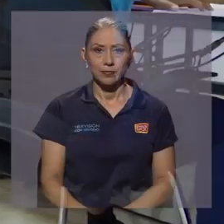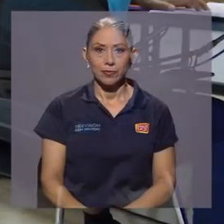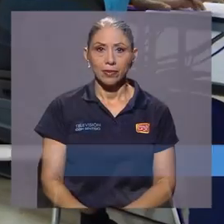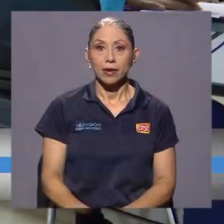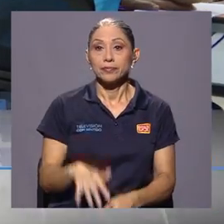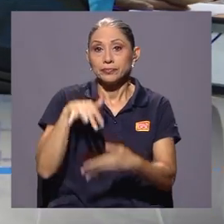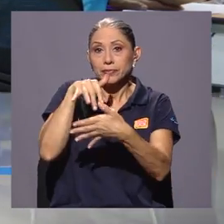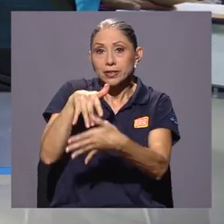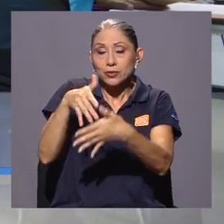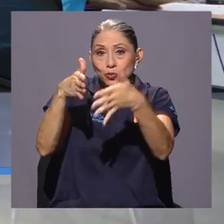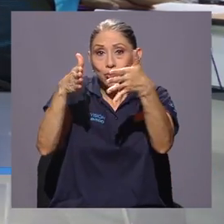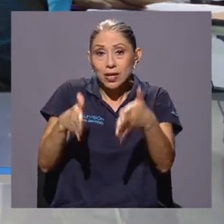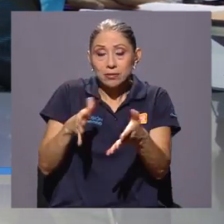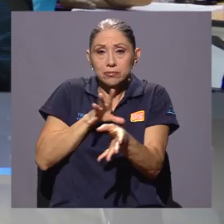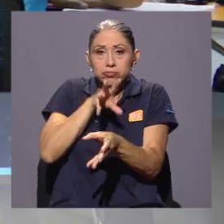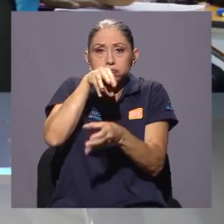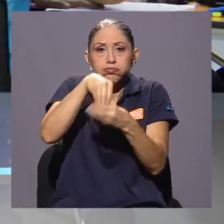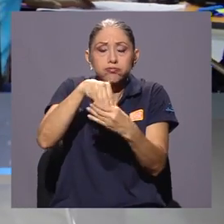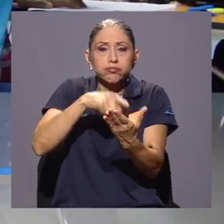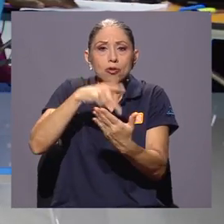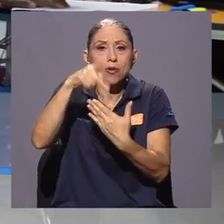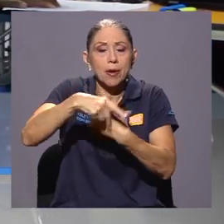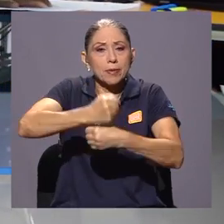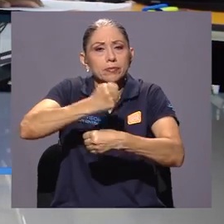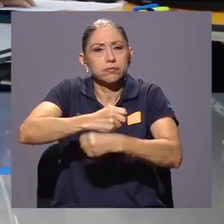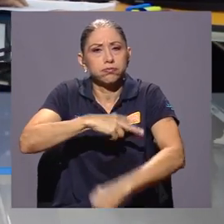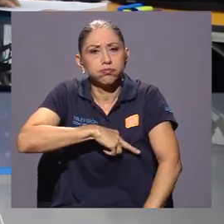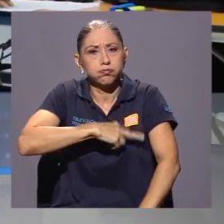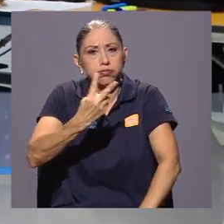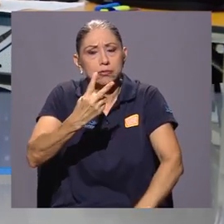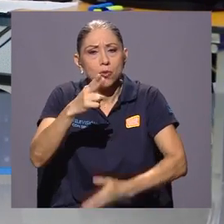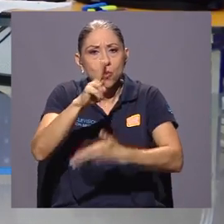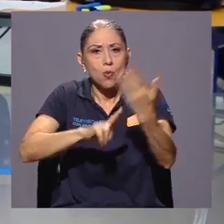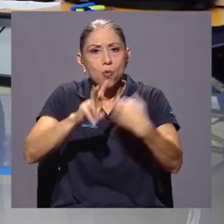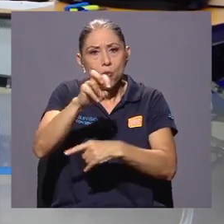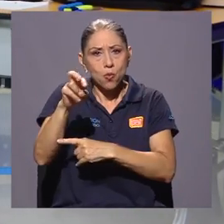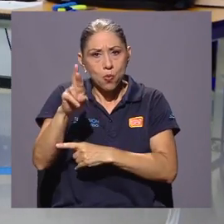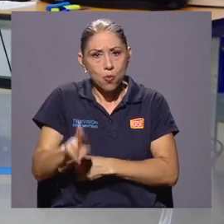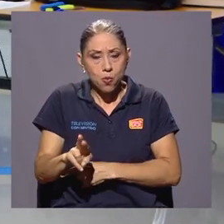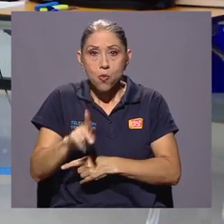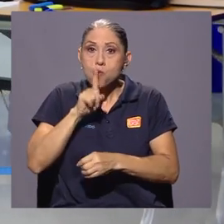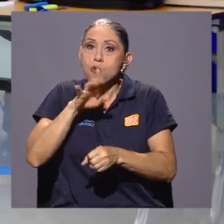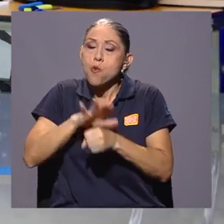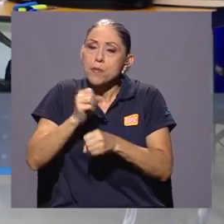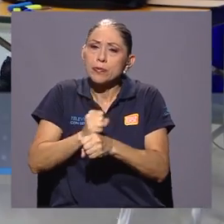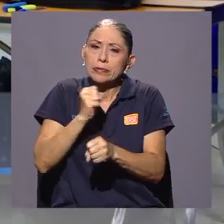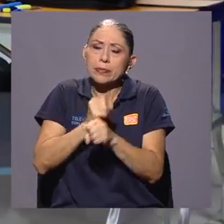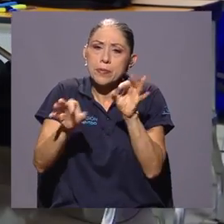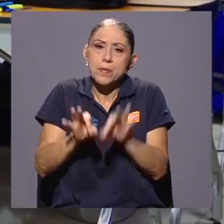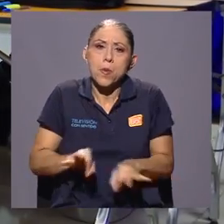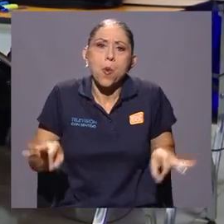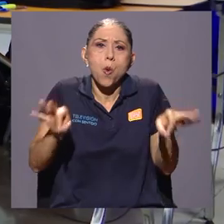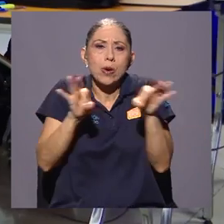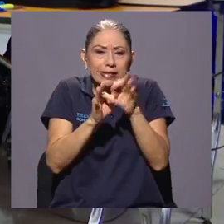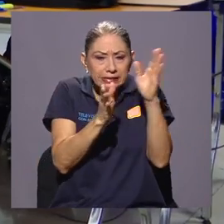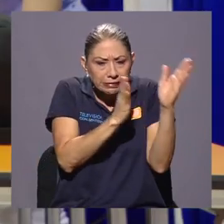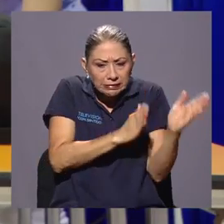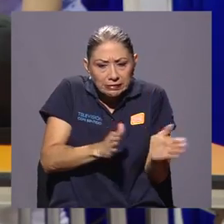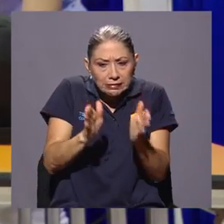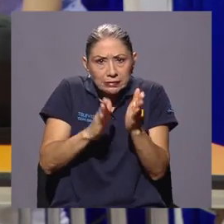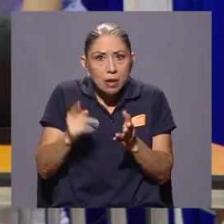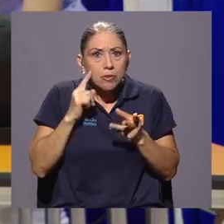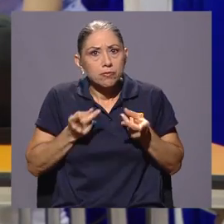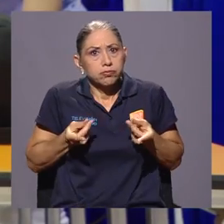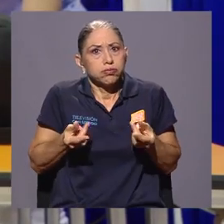Las y los estudiantes que forman parte del programa de voluntariado de la Universidad de Costa Rica cumplen un papel fundamental en logística